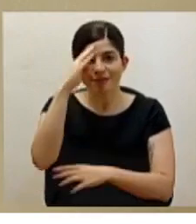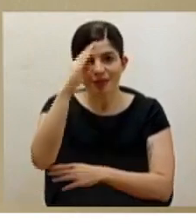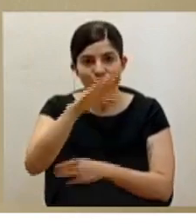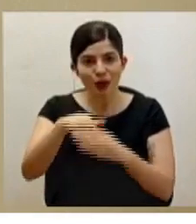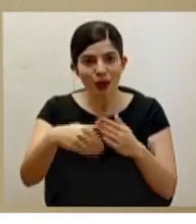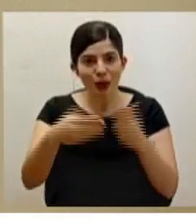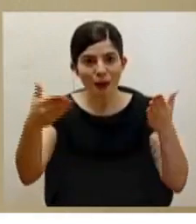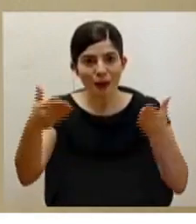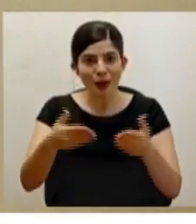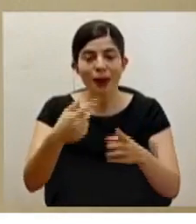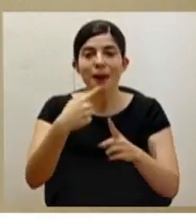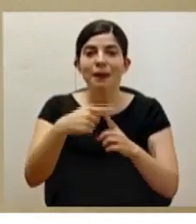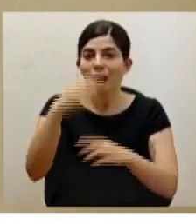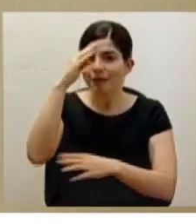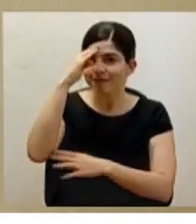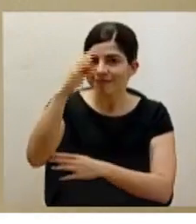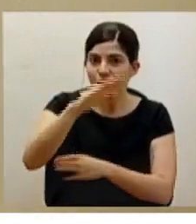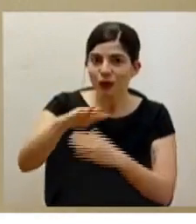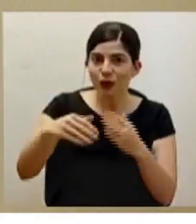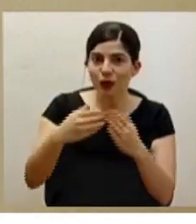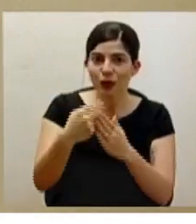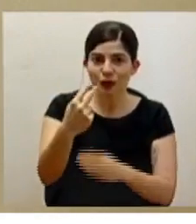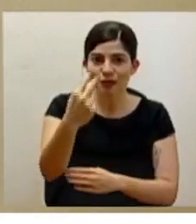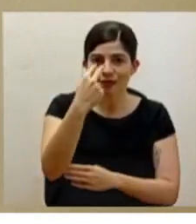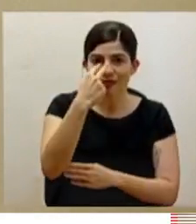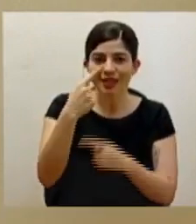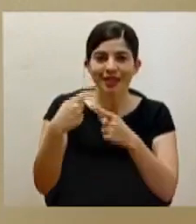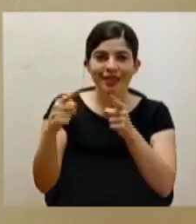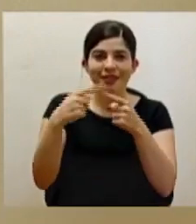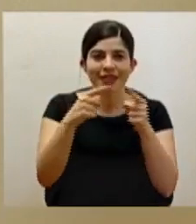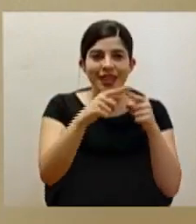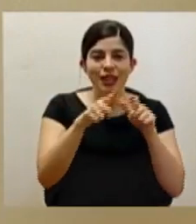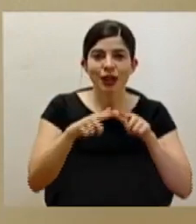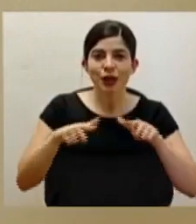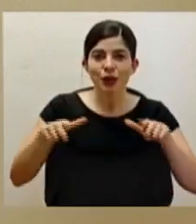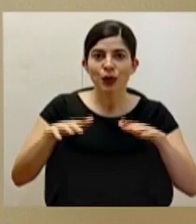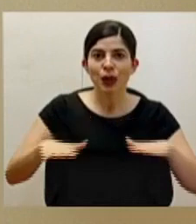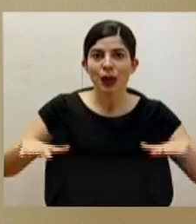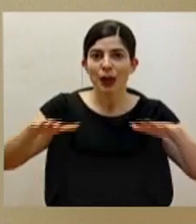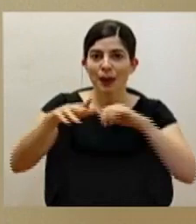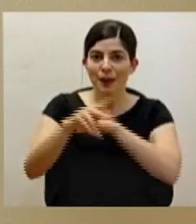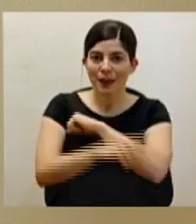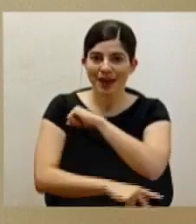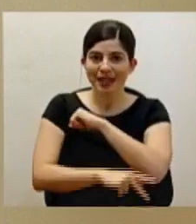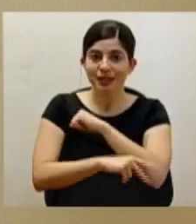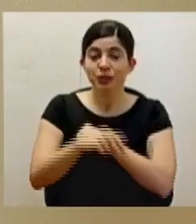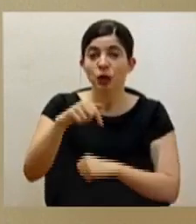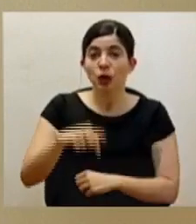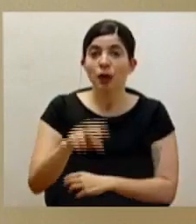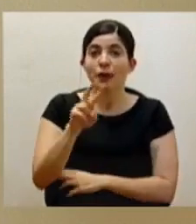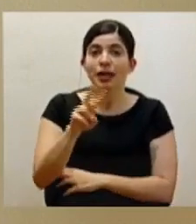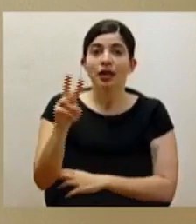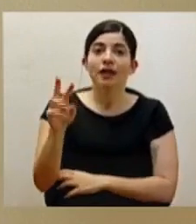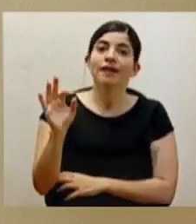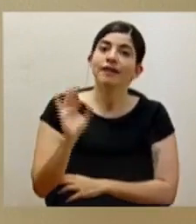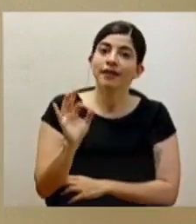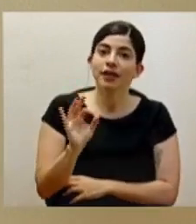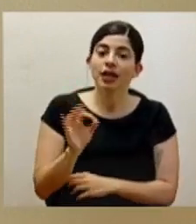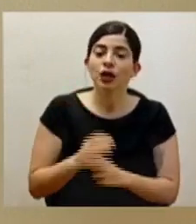presentes y a los que nos siguen en los diferentes puntos del país. Al ser 22 de febrero,